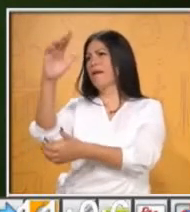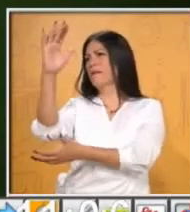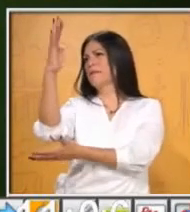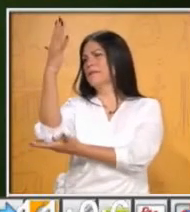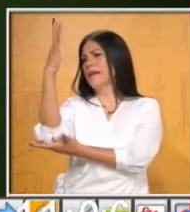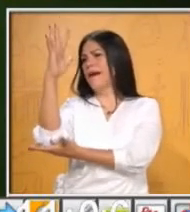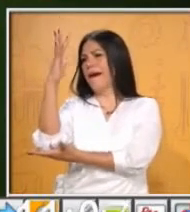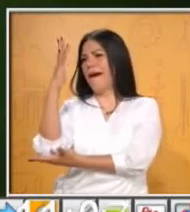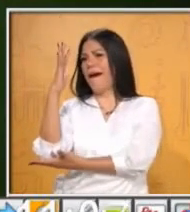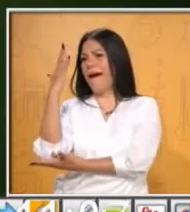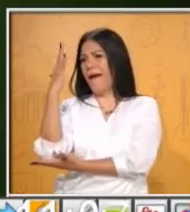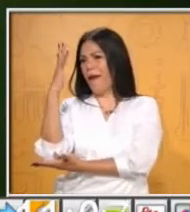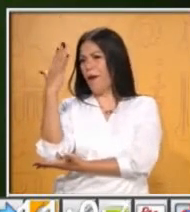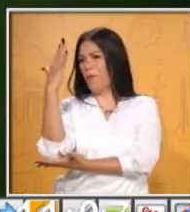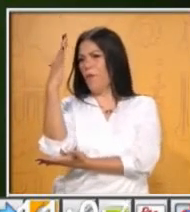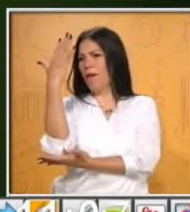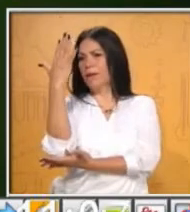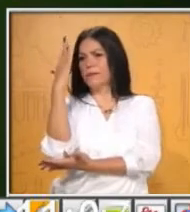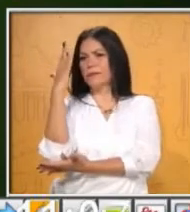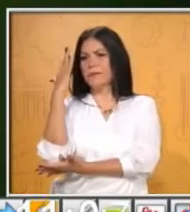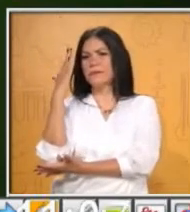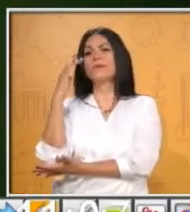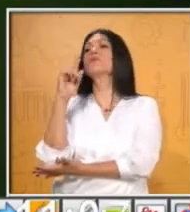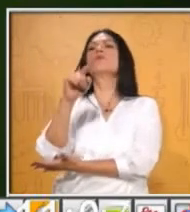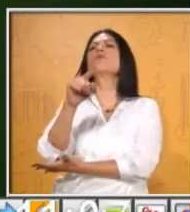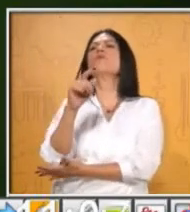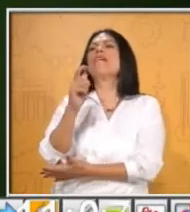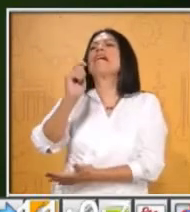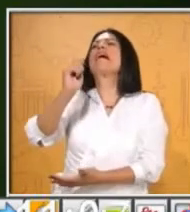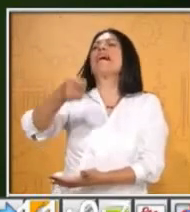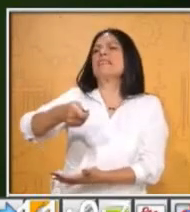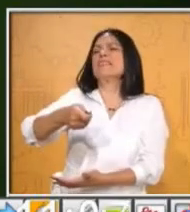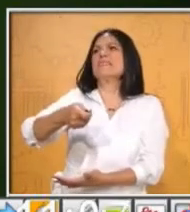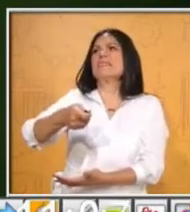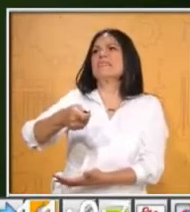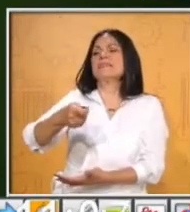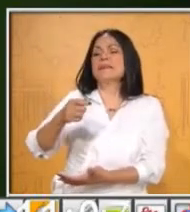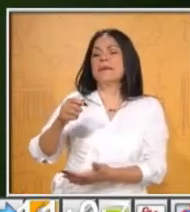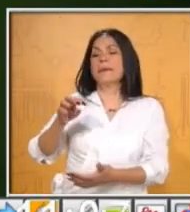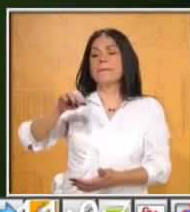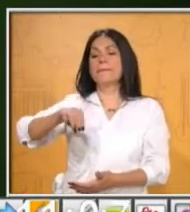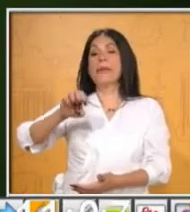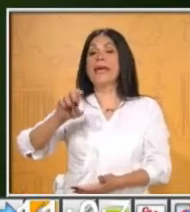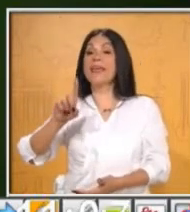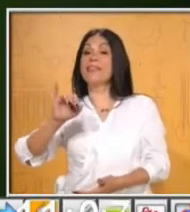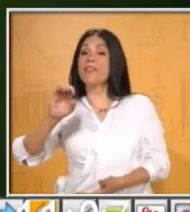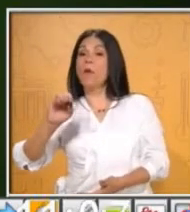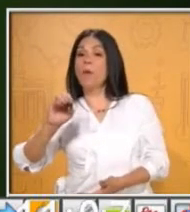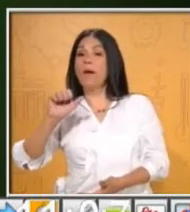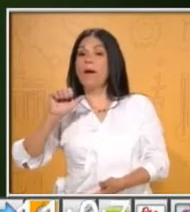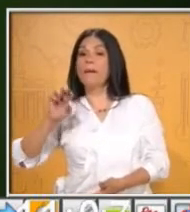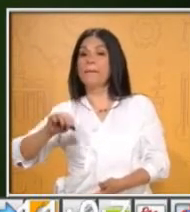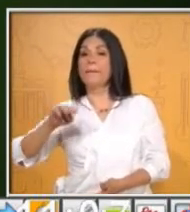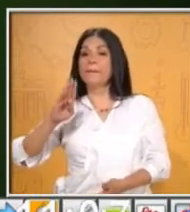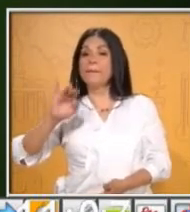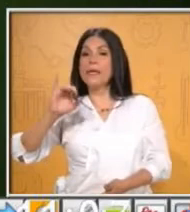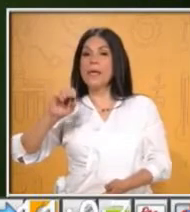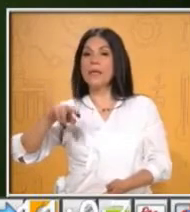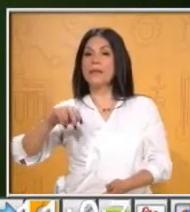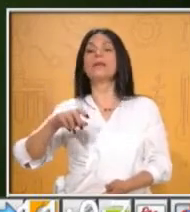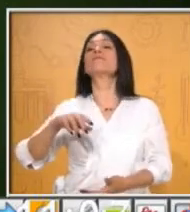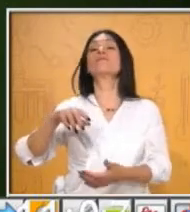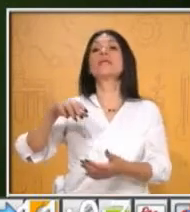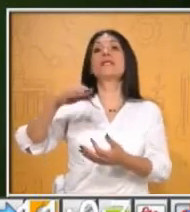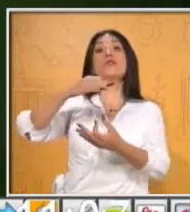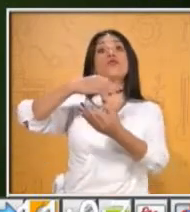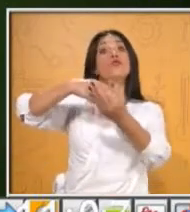con esa imagen, ¿qué entiendes por medio ambiente? Bueno, pues el medio ambiente sería todo eso que nos rodea, que